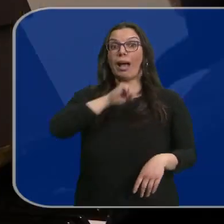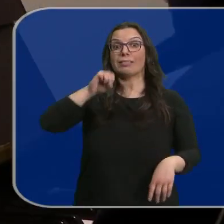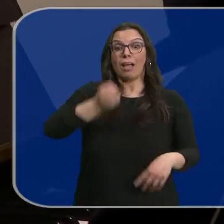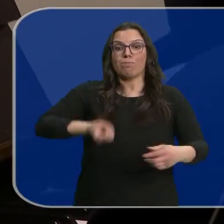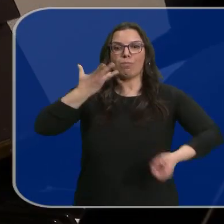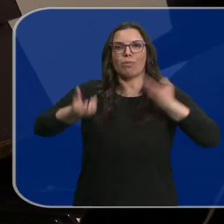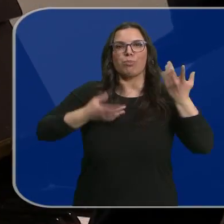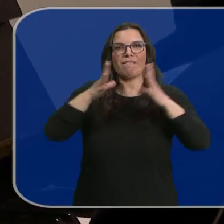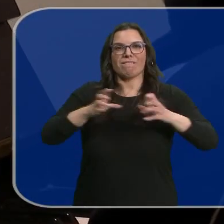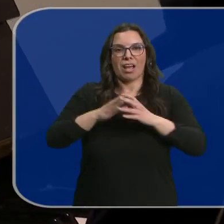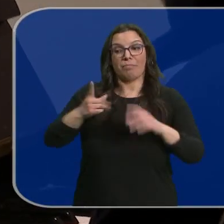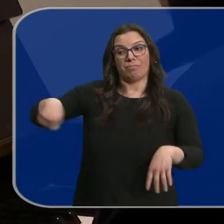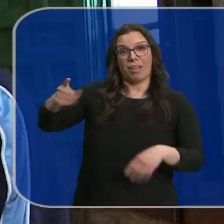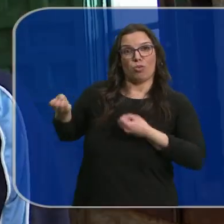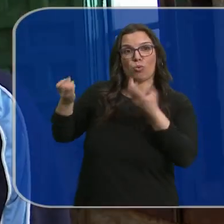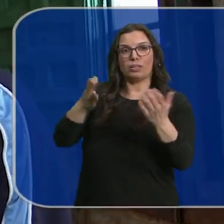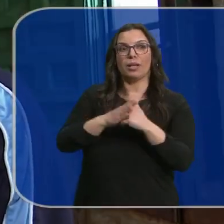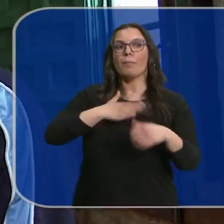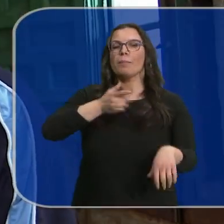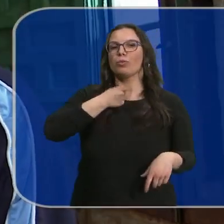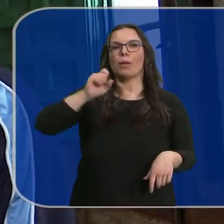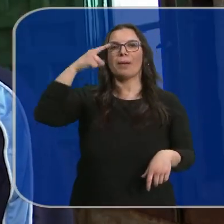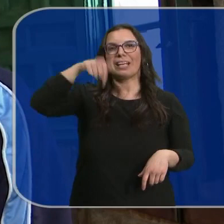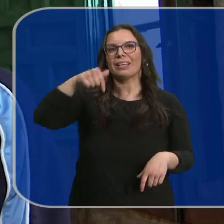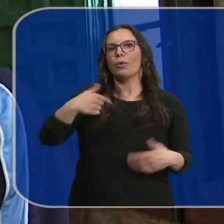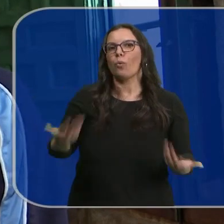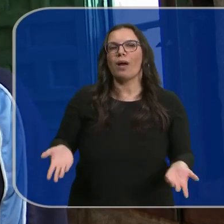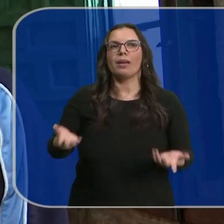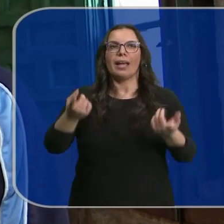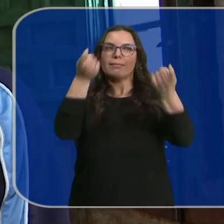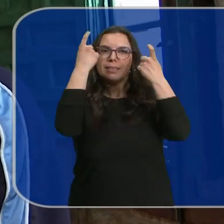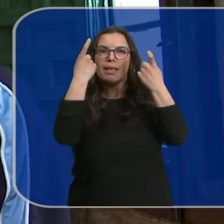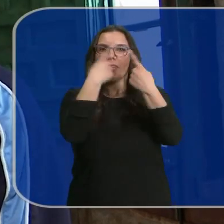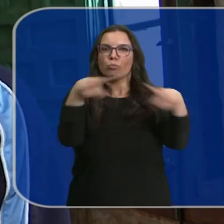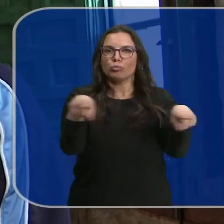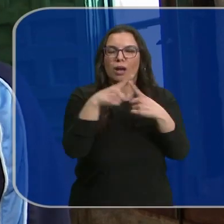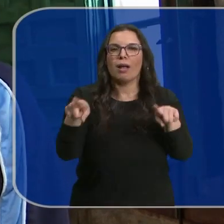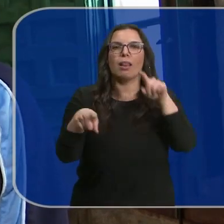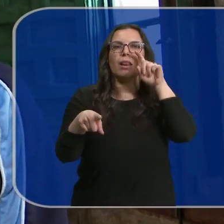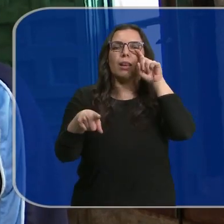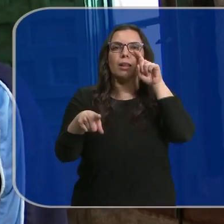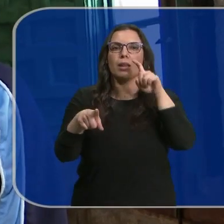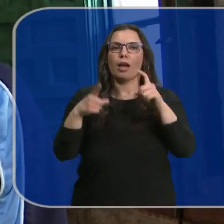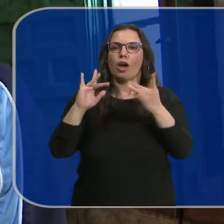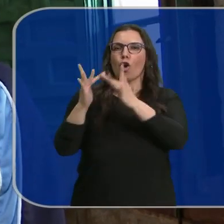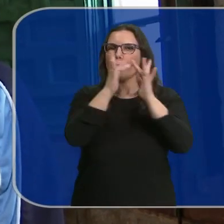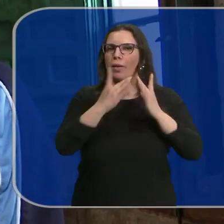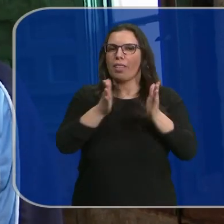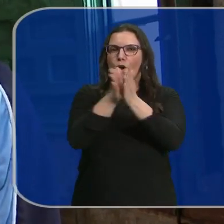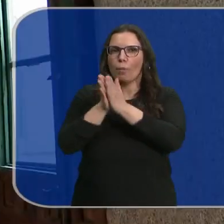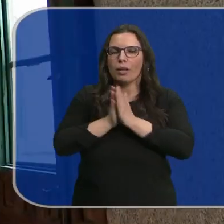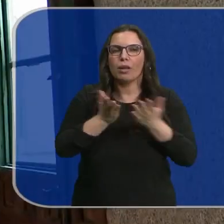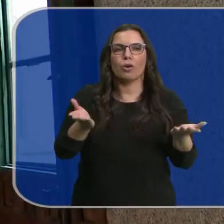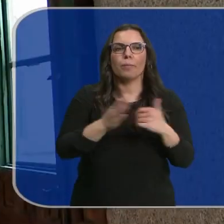cantar. Ellos mismos nos lo cuentan. Lo que más me gusta de las colonías es un poco la enseñanza que te da el musical, la convivencia con los